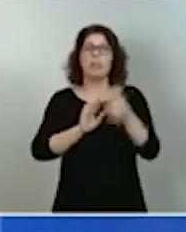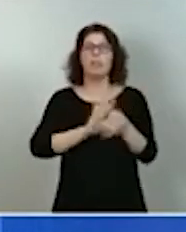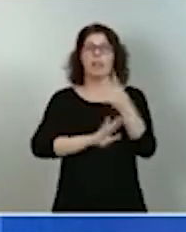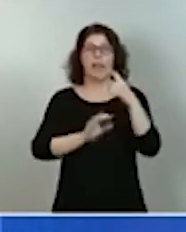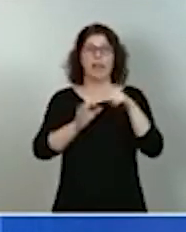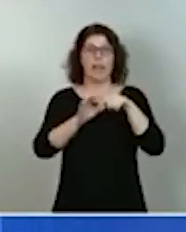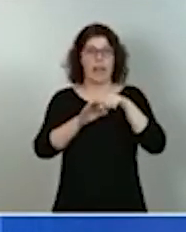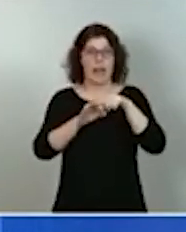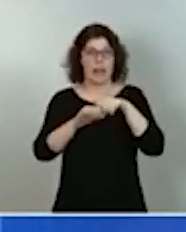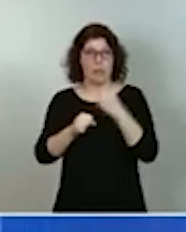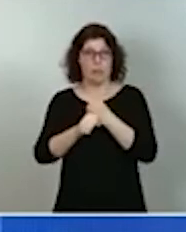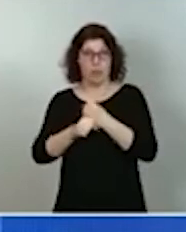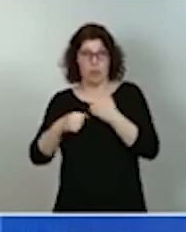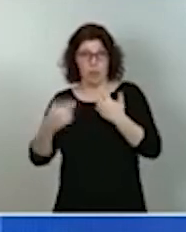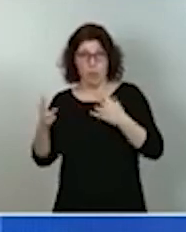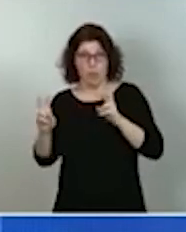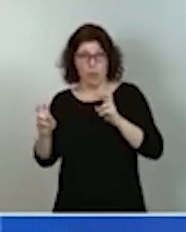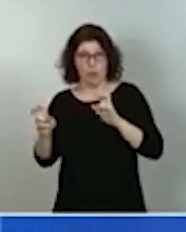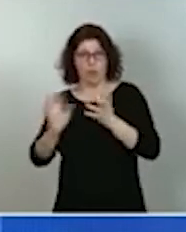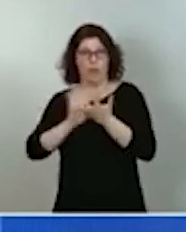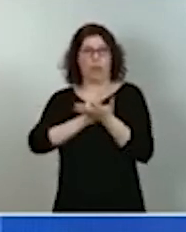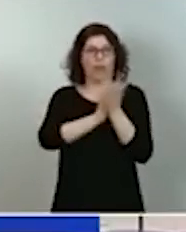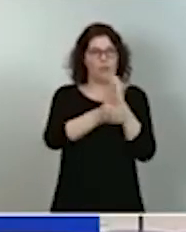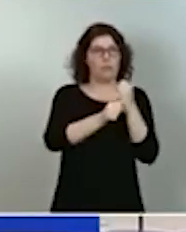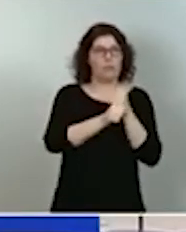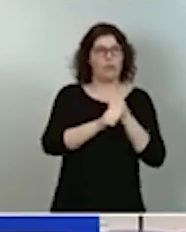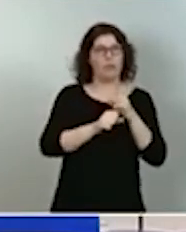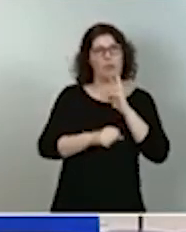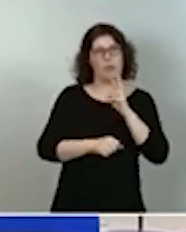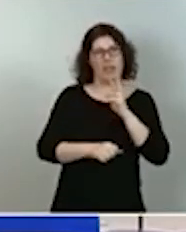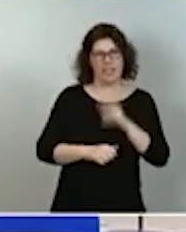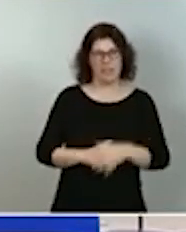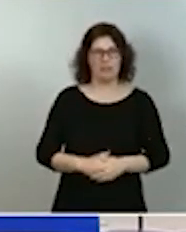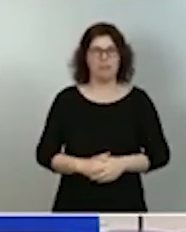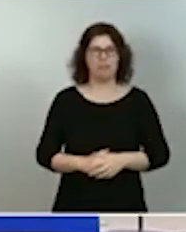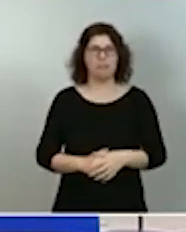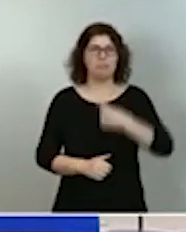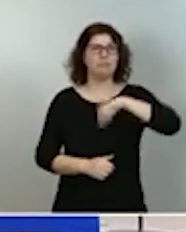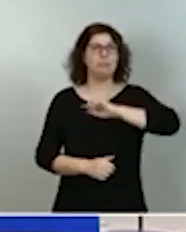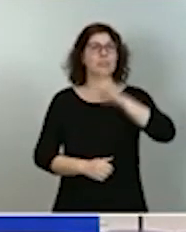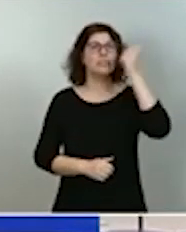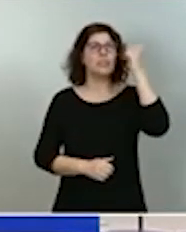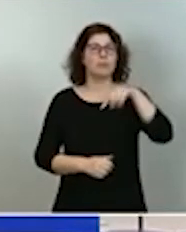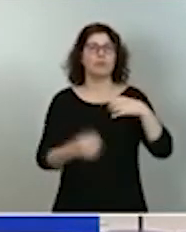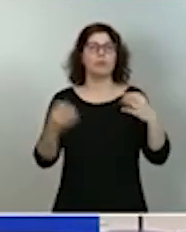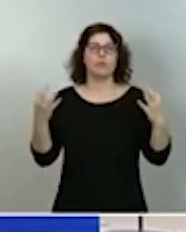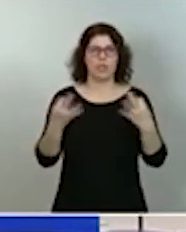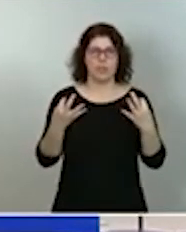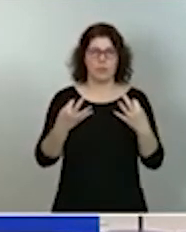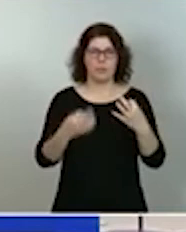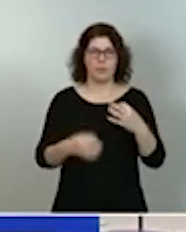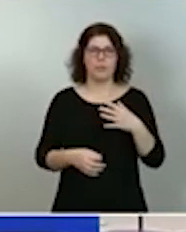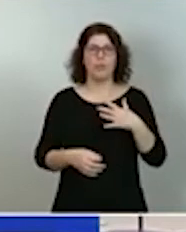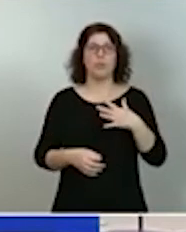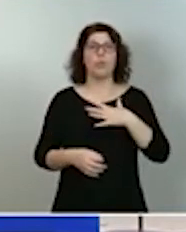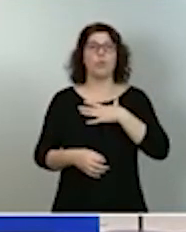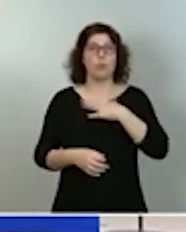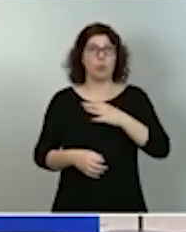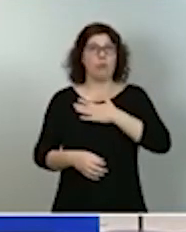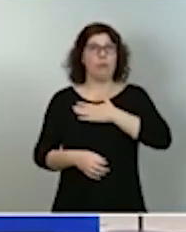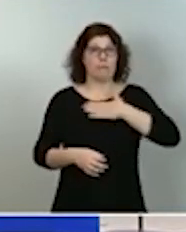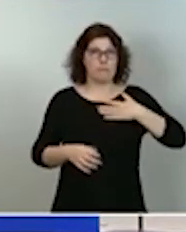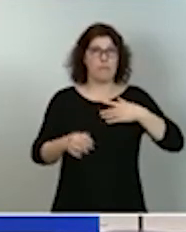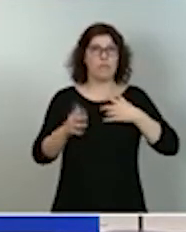verdes en estos mismos sectores industriales. Sabemos que además podemos trabajar, queremos impulsar desde este plan de